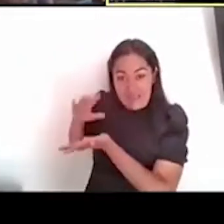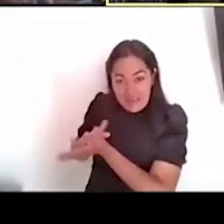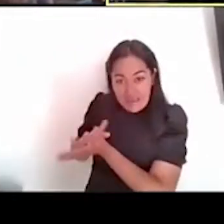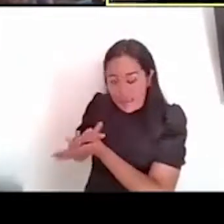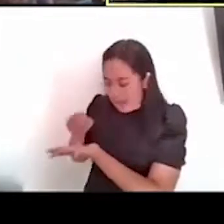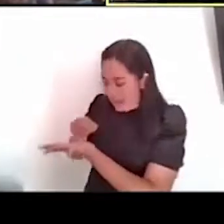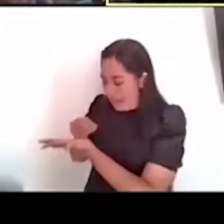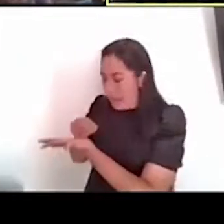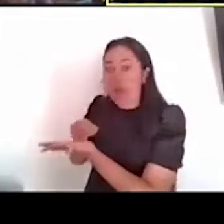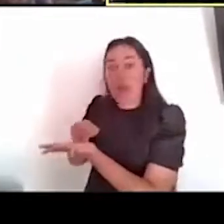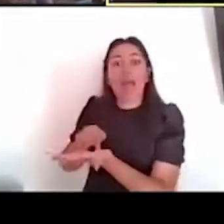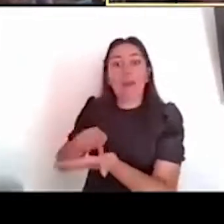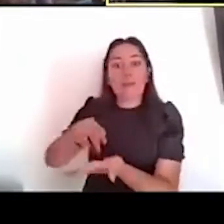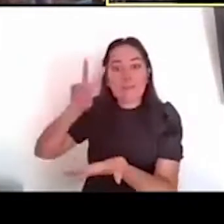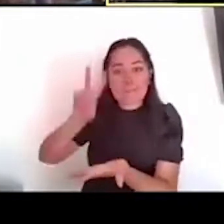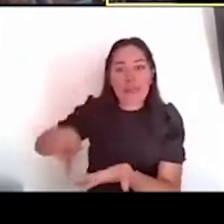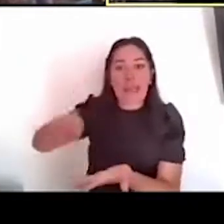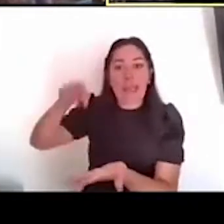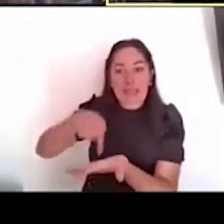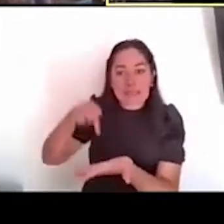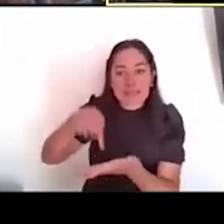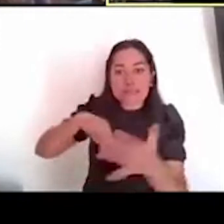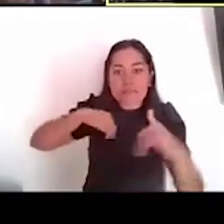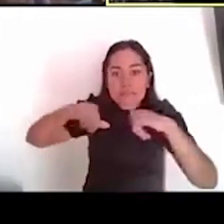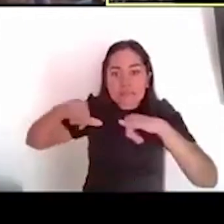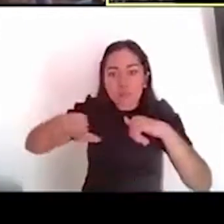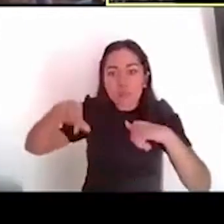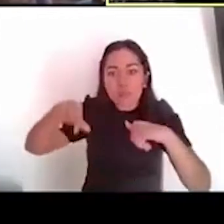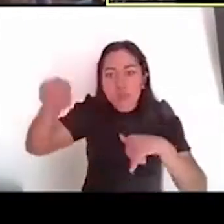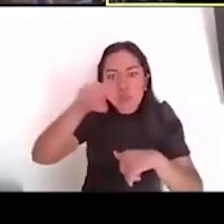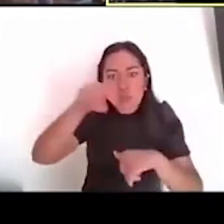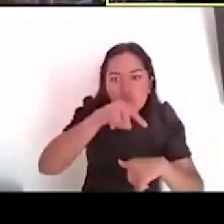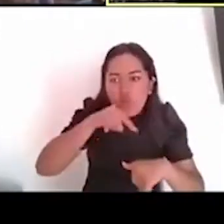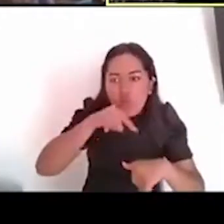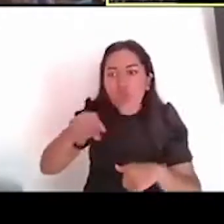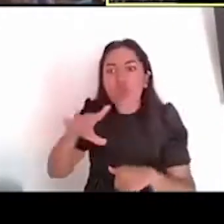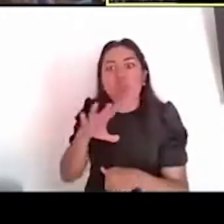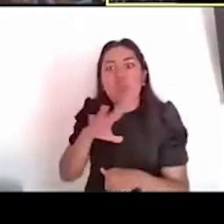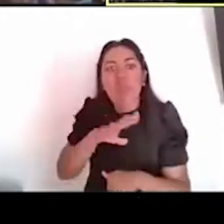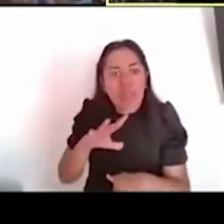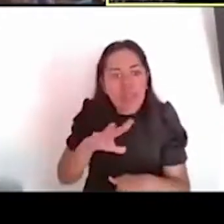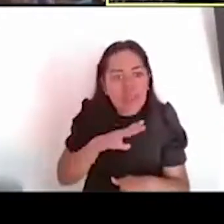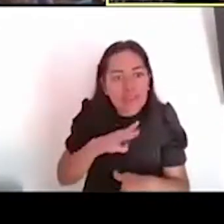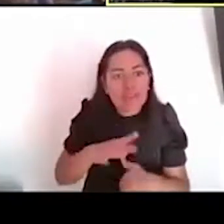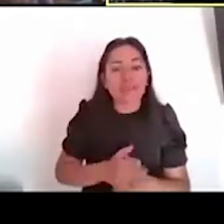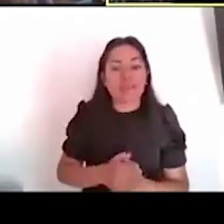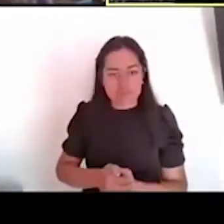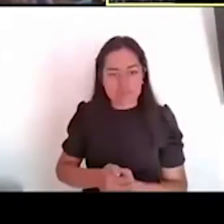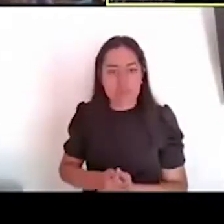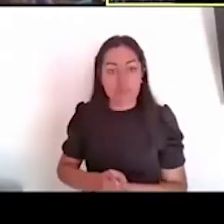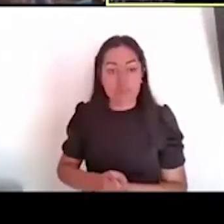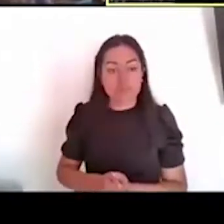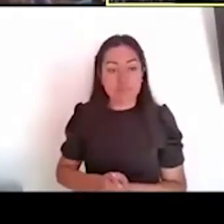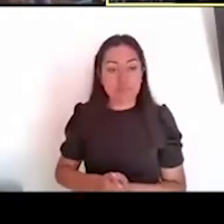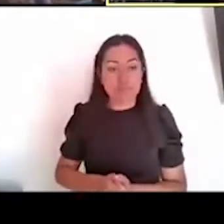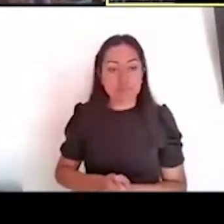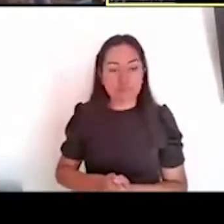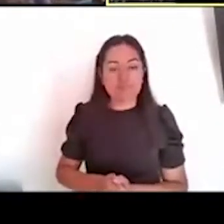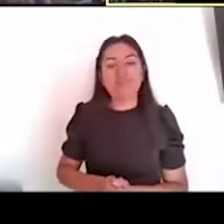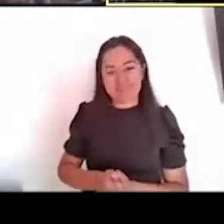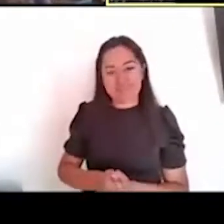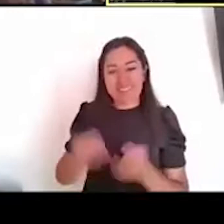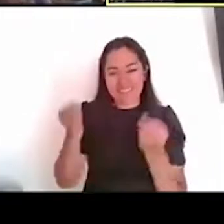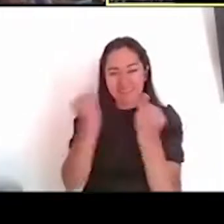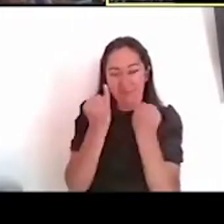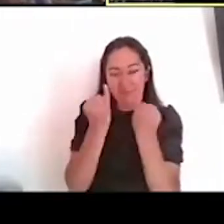relacionado todos estos edificios, todo este espacio ritual. En el caso de Tlaloc, igualmente,